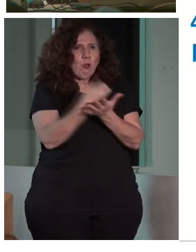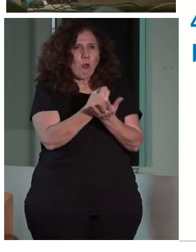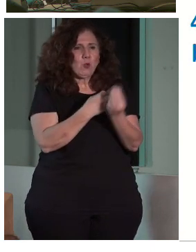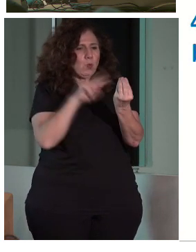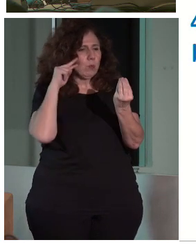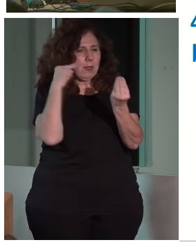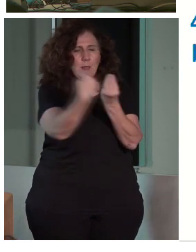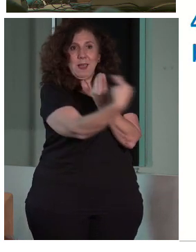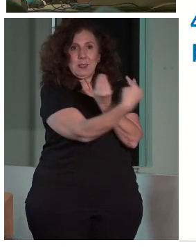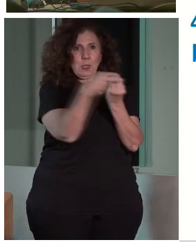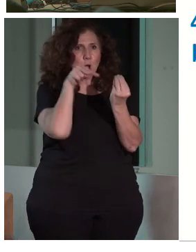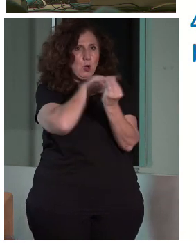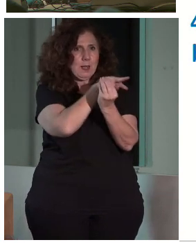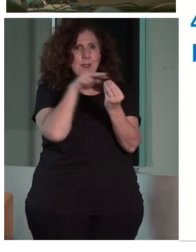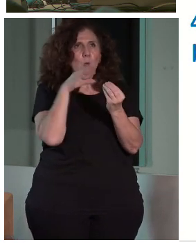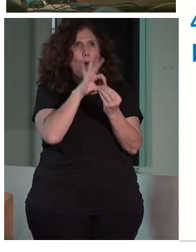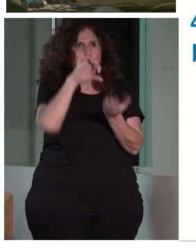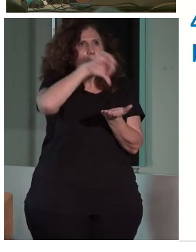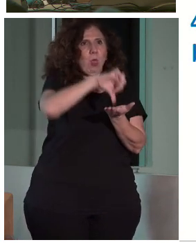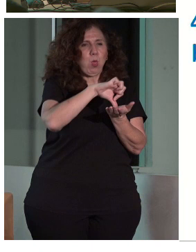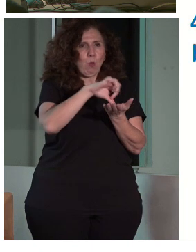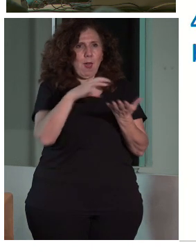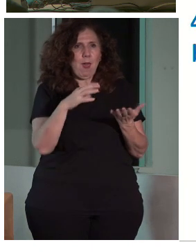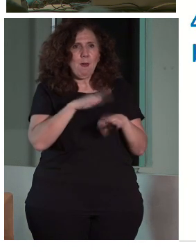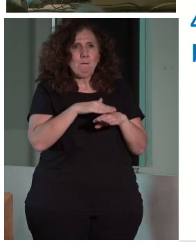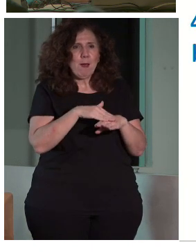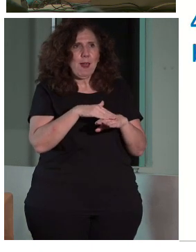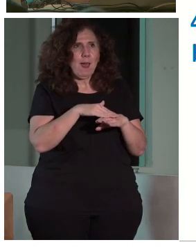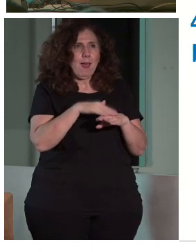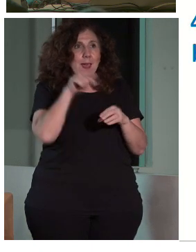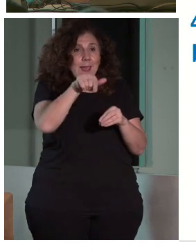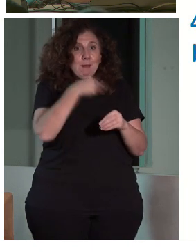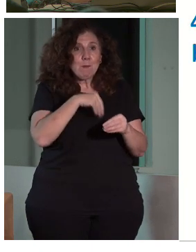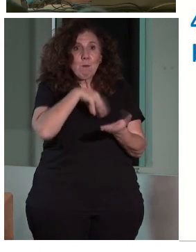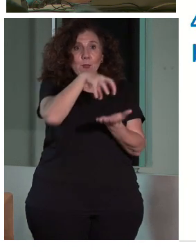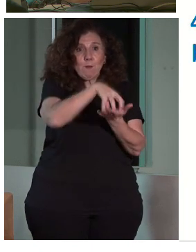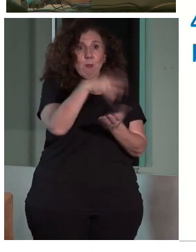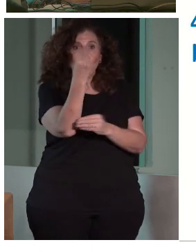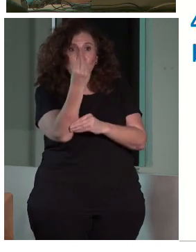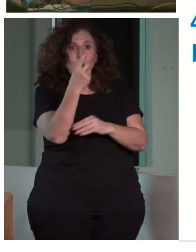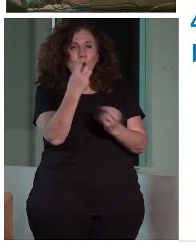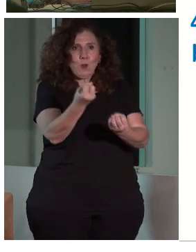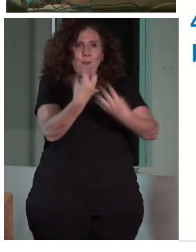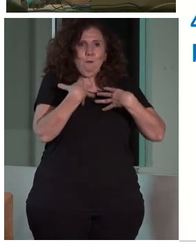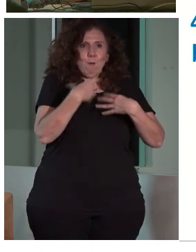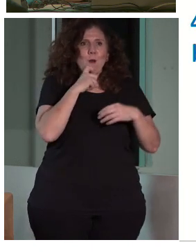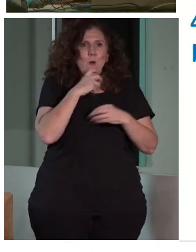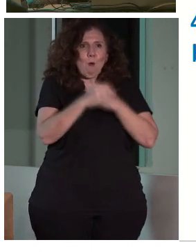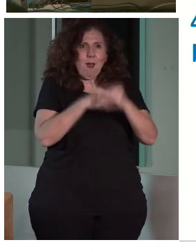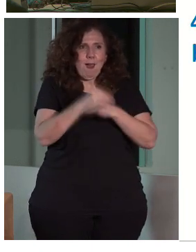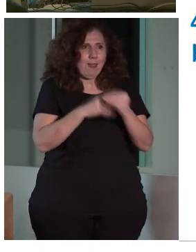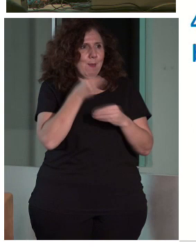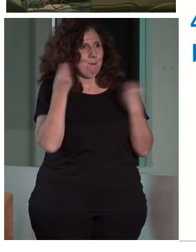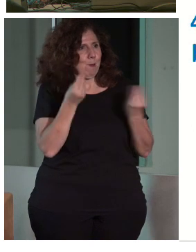ofrecer seguro que él nos va a hablar y nos va a decir cómo es posible mejorar esa accesibilidad, ¿vale? Porque tiene